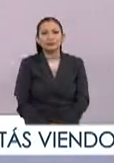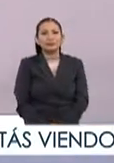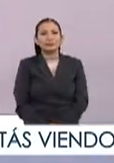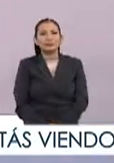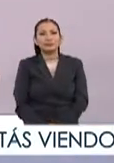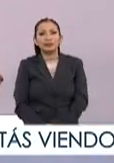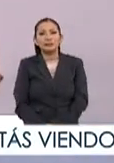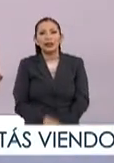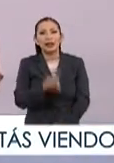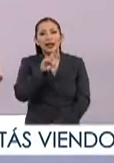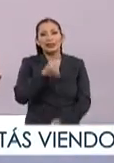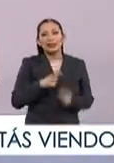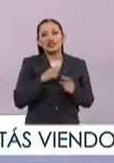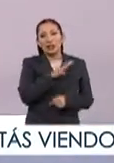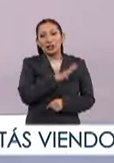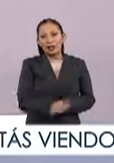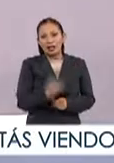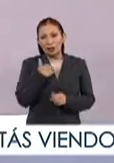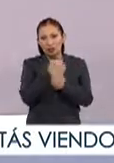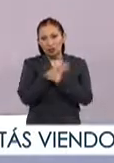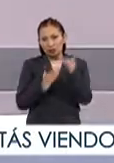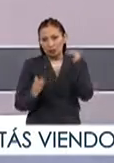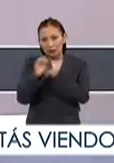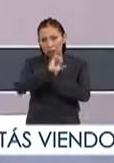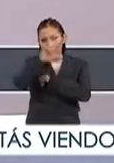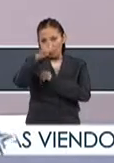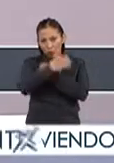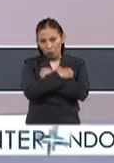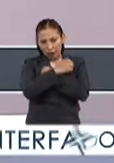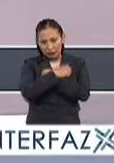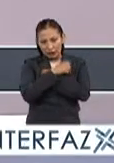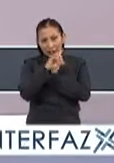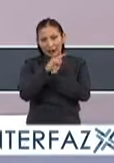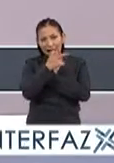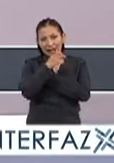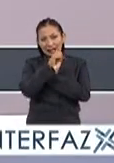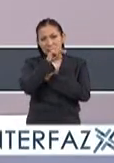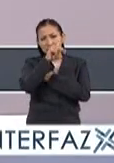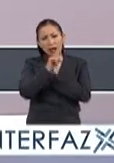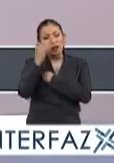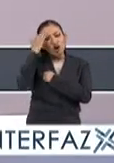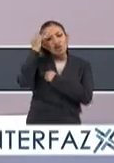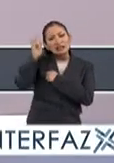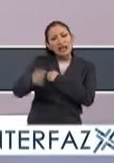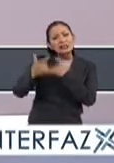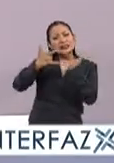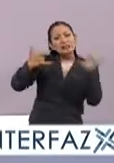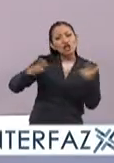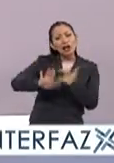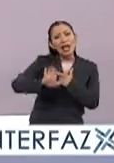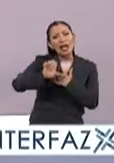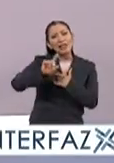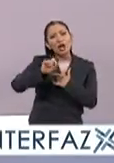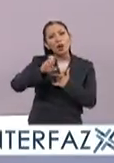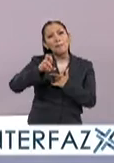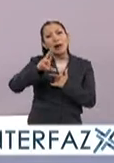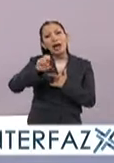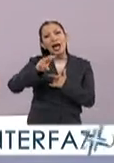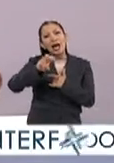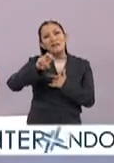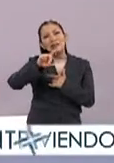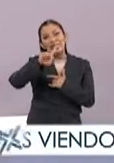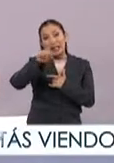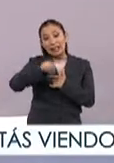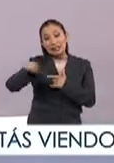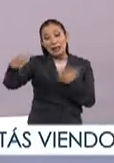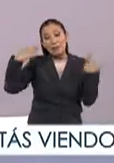En la Dirección General de Educación Superior para Profesionales de la Educación, la de GESPE, nos invita a conocer la trayectoria de Edgar Omar Avilés.